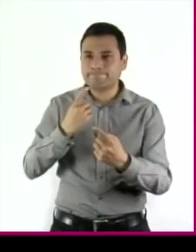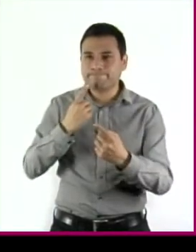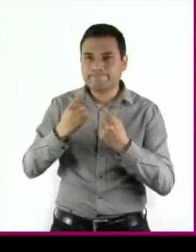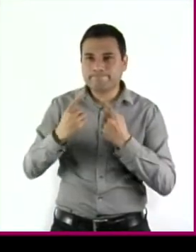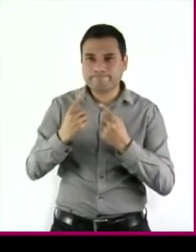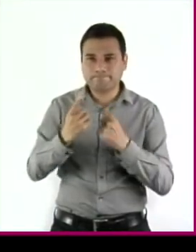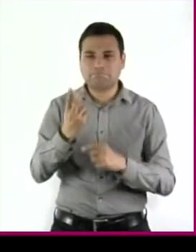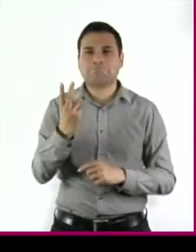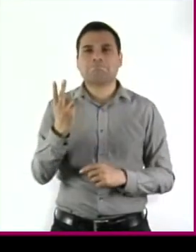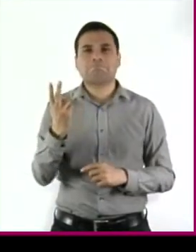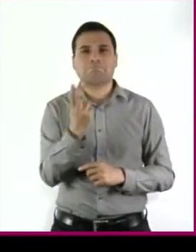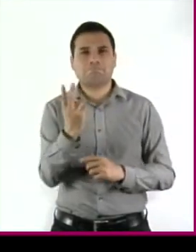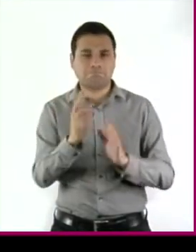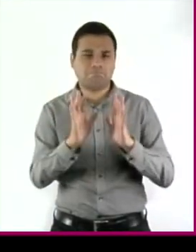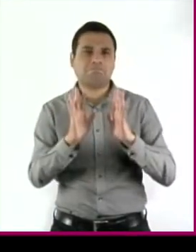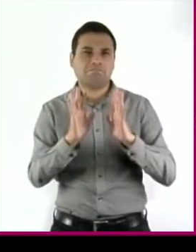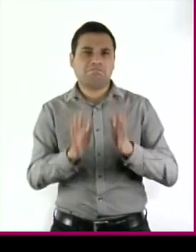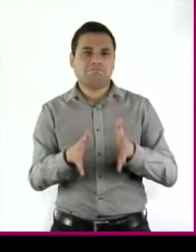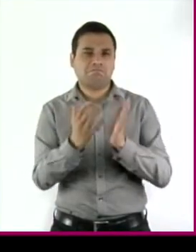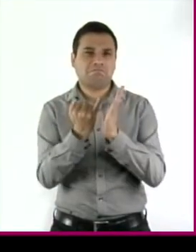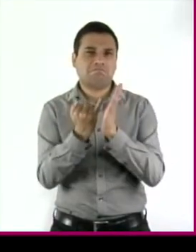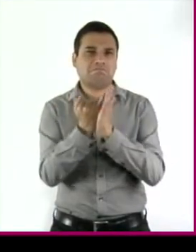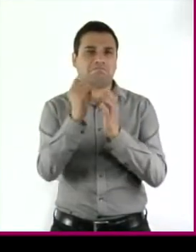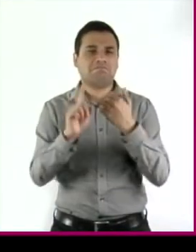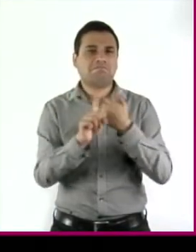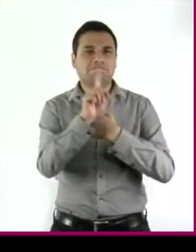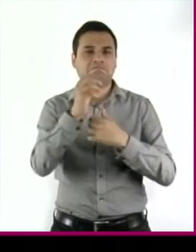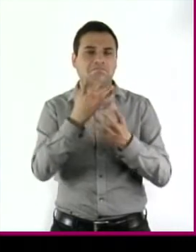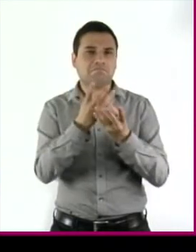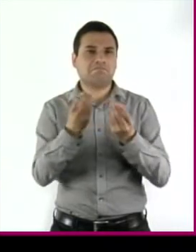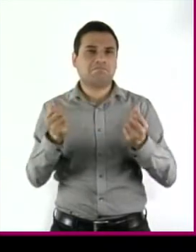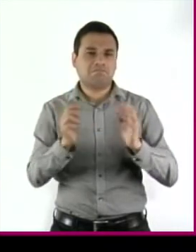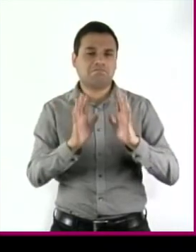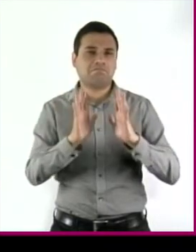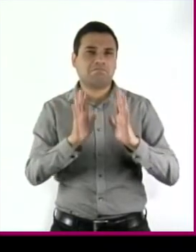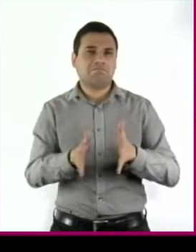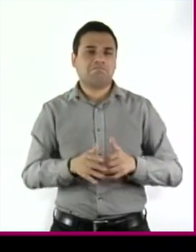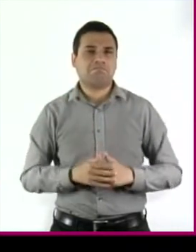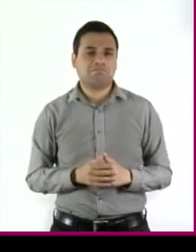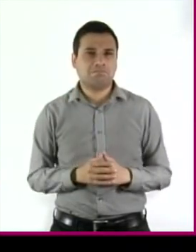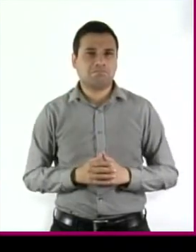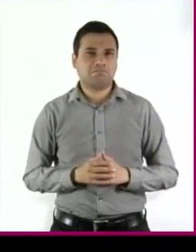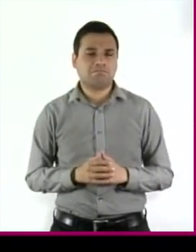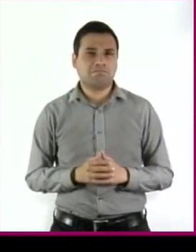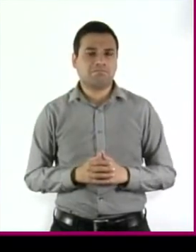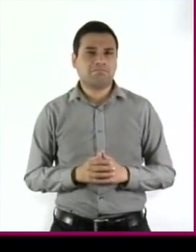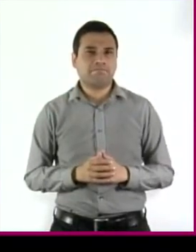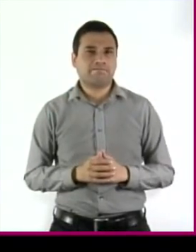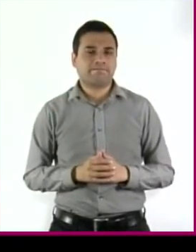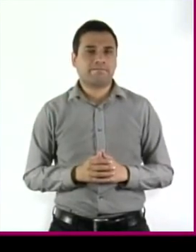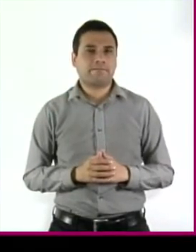resolver el conflicto en una toma de postura, que no es más que un caso de puesta en escena.